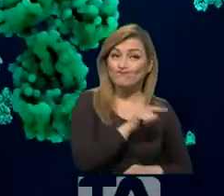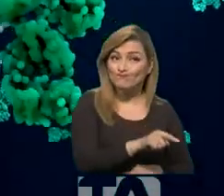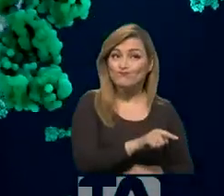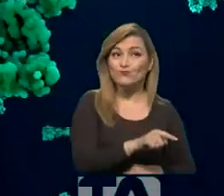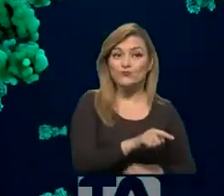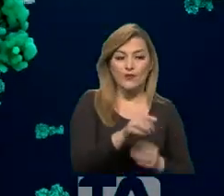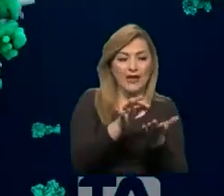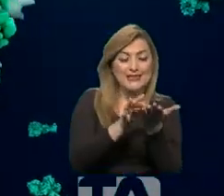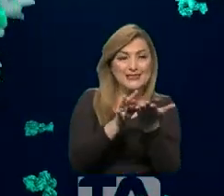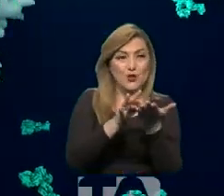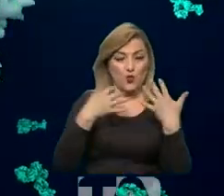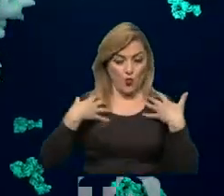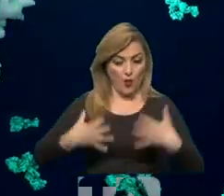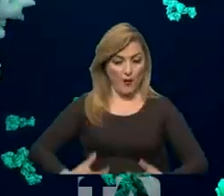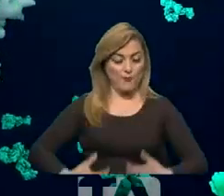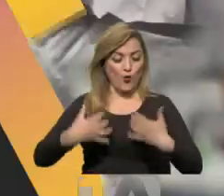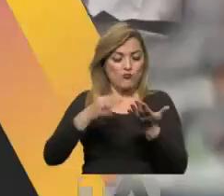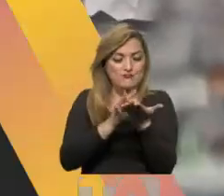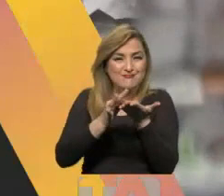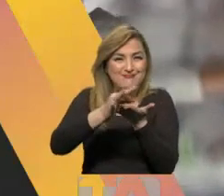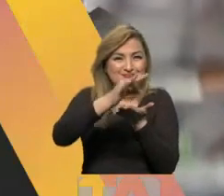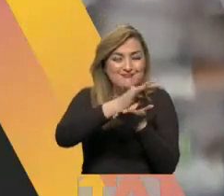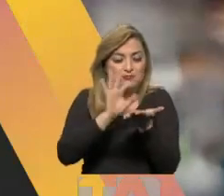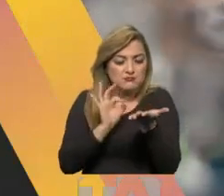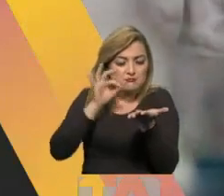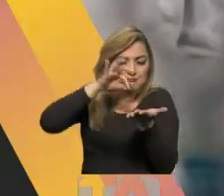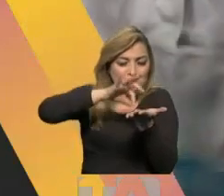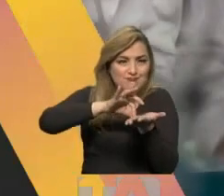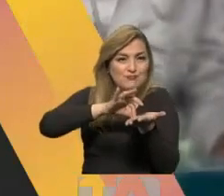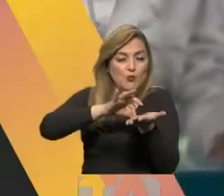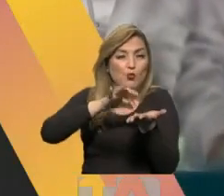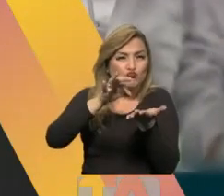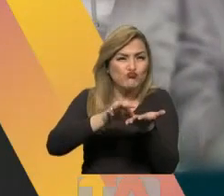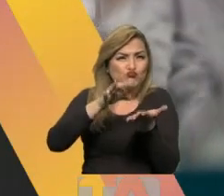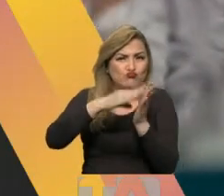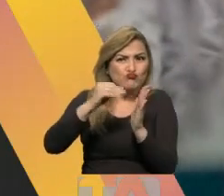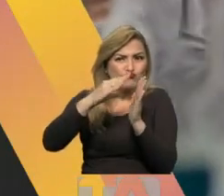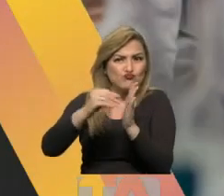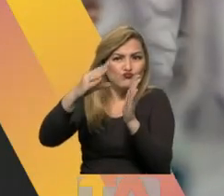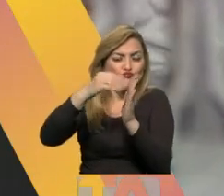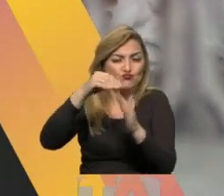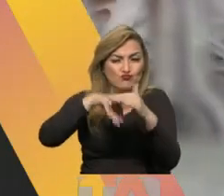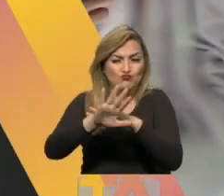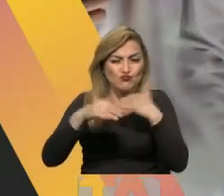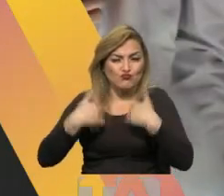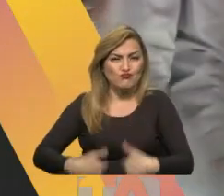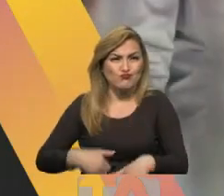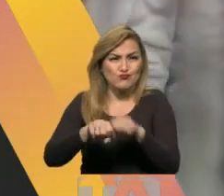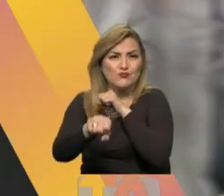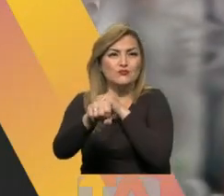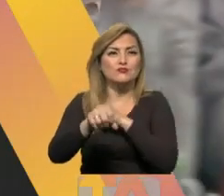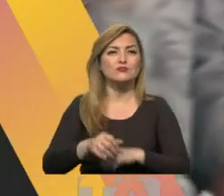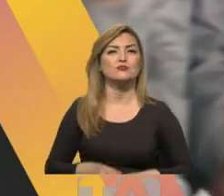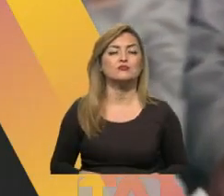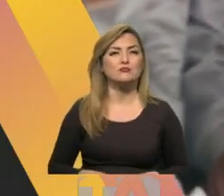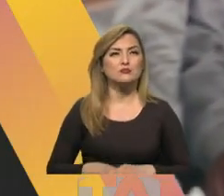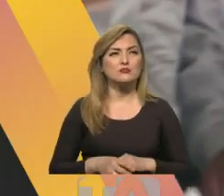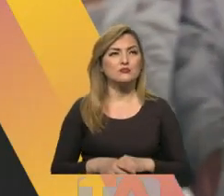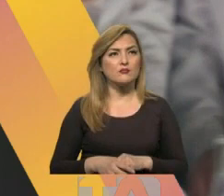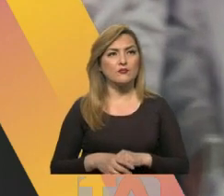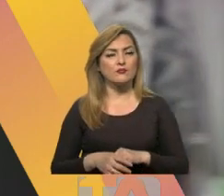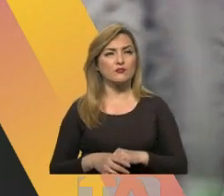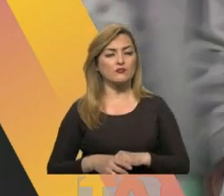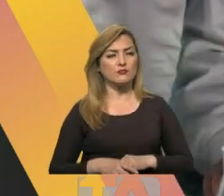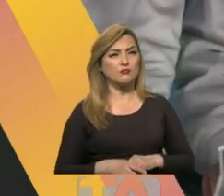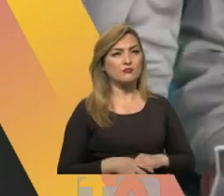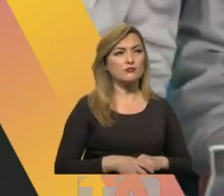las células para poder multiplicarse y así entrar al cuerpo e infectar. En esta búsqueda constante de los virus